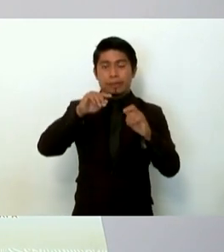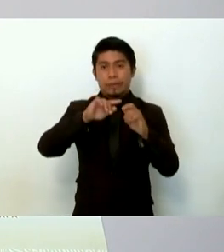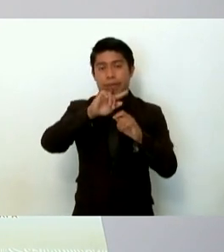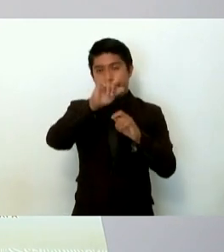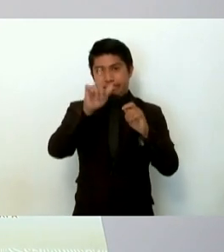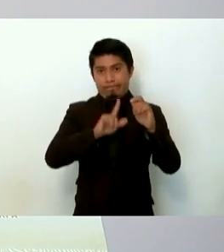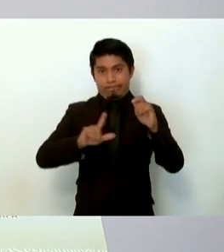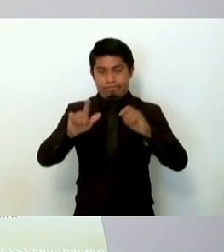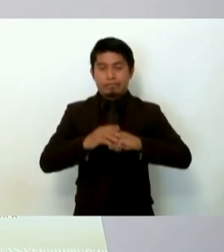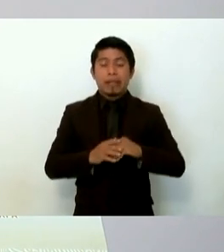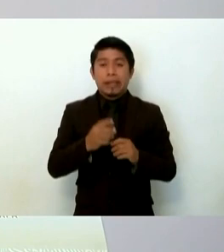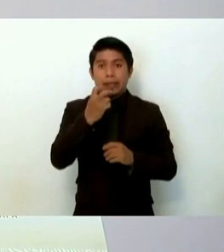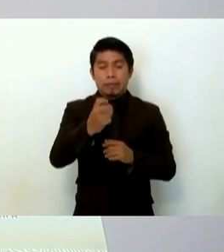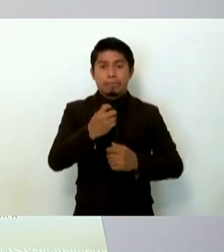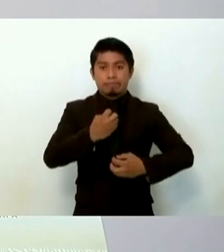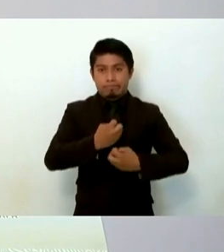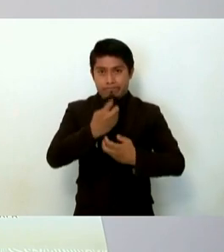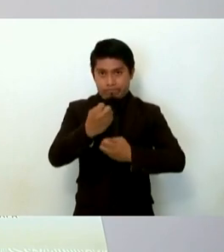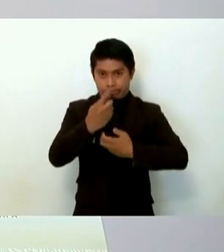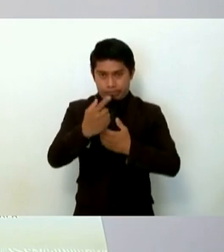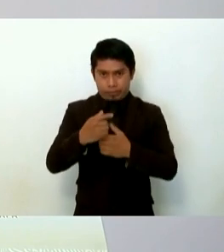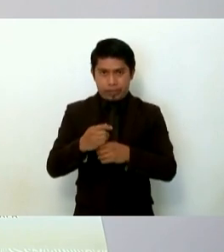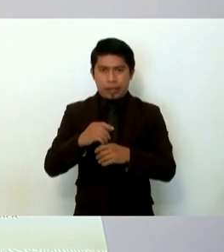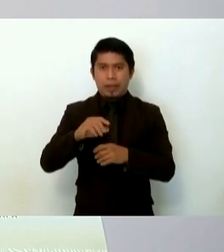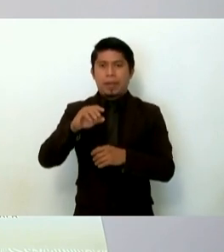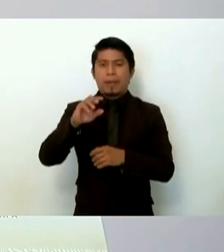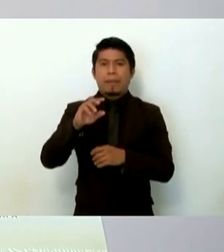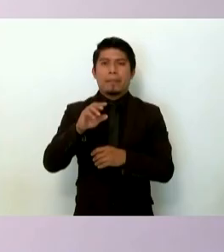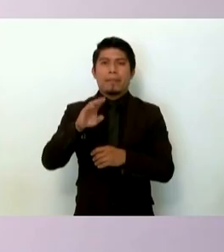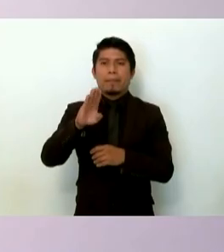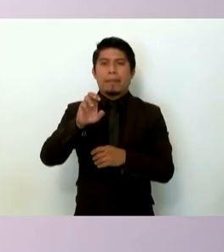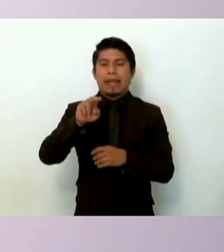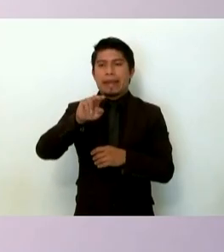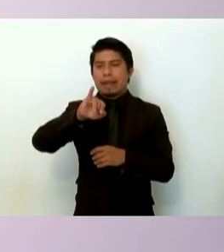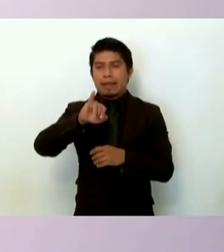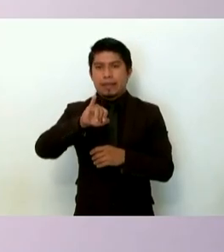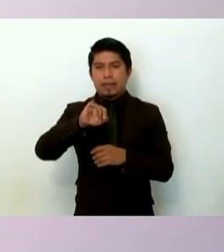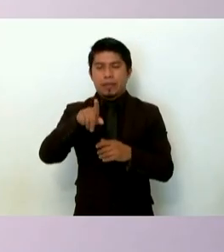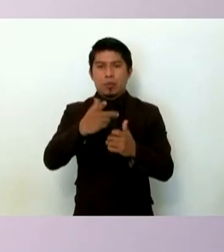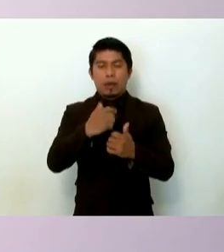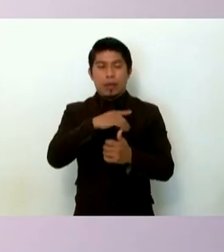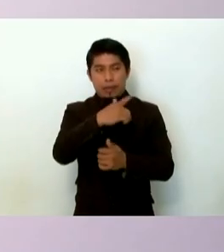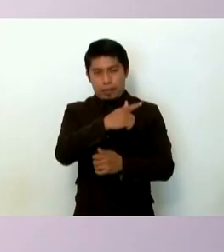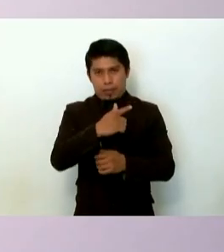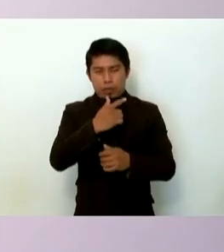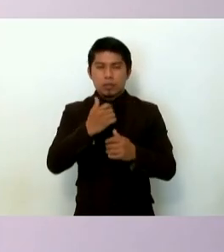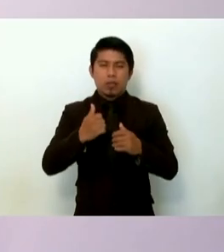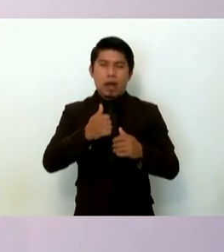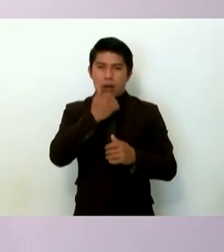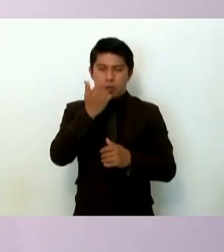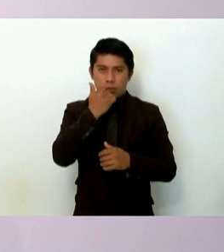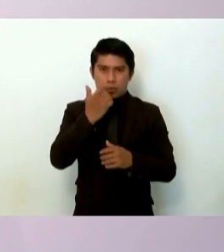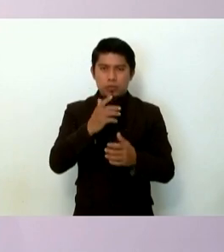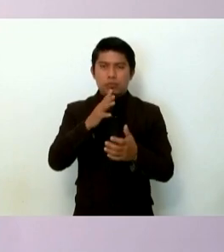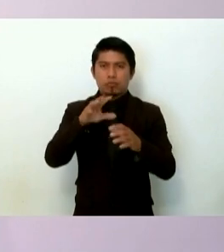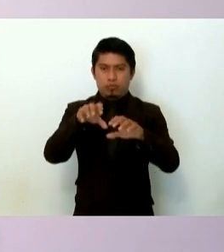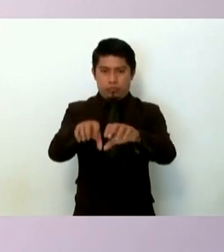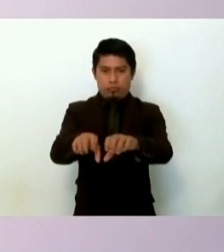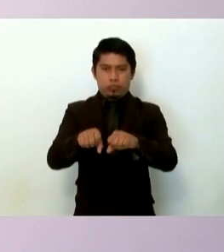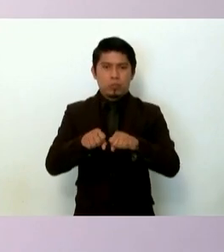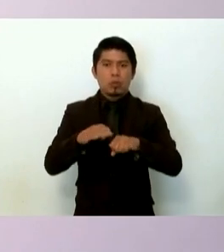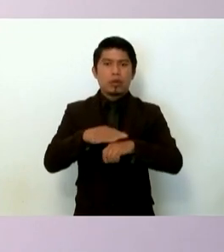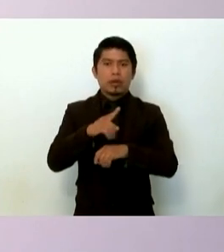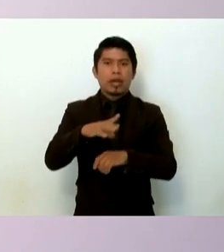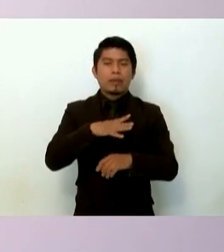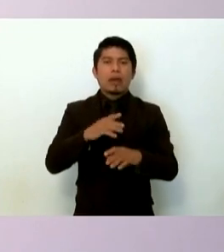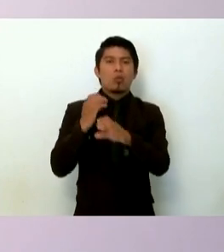en una declaración del TIR Beni se señala que la detención de los estudiantes se debió a que habían